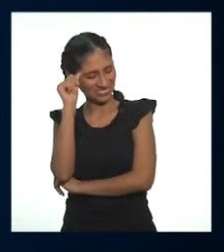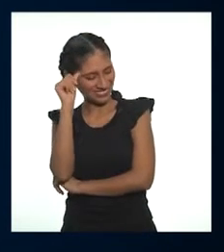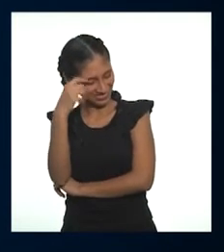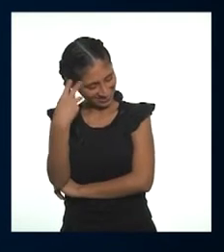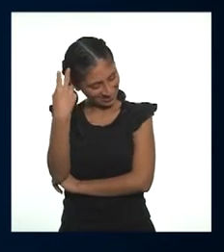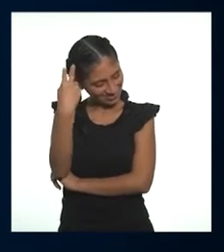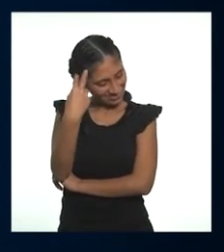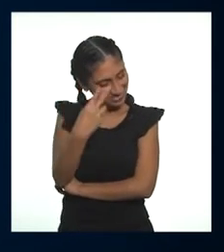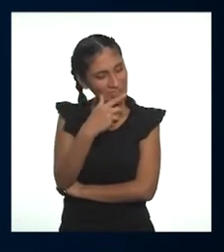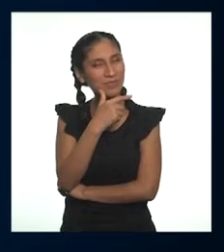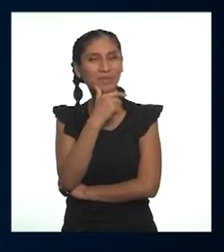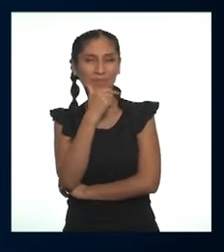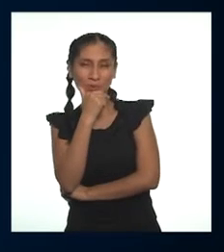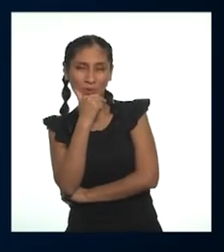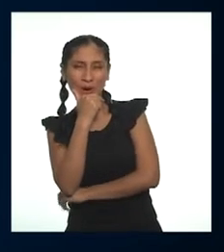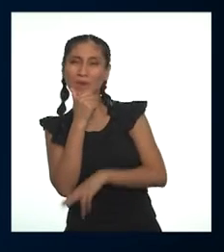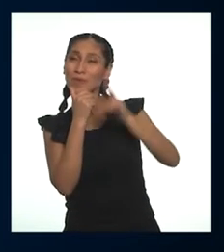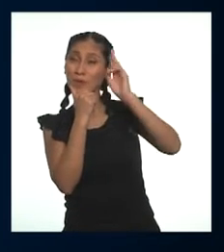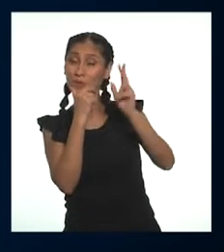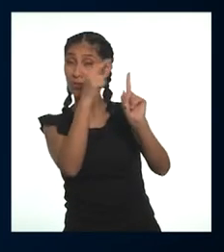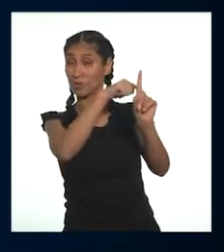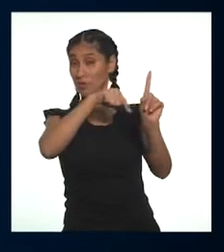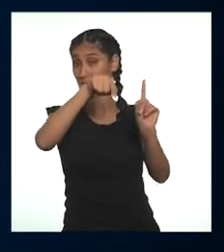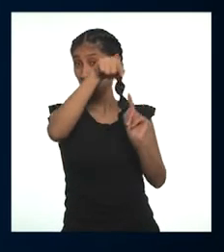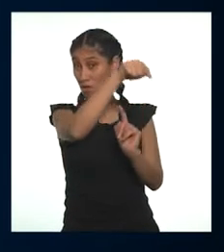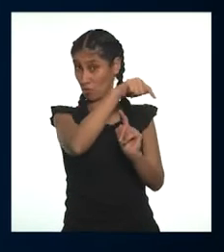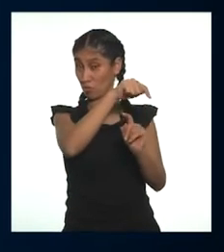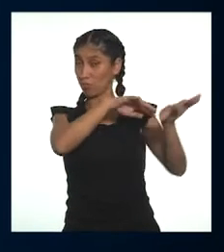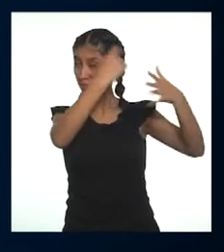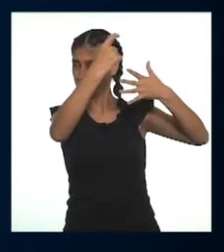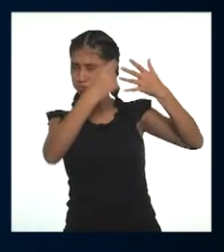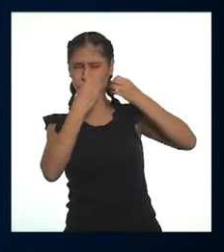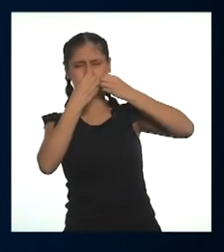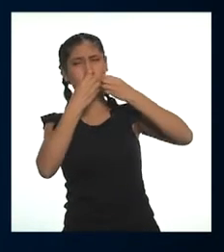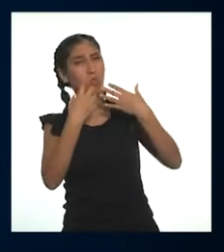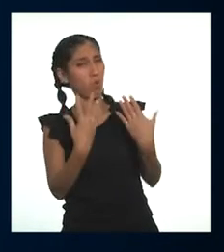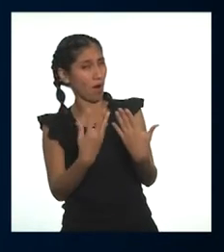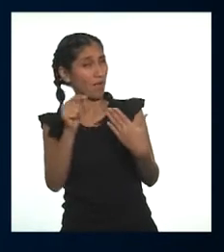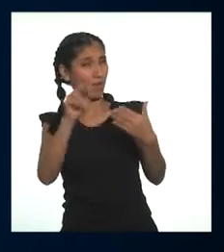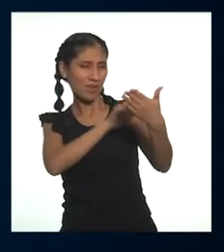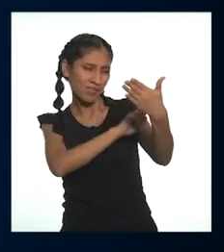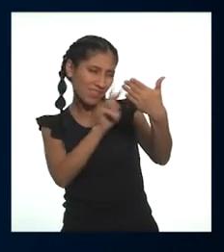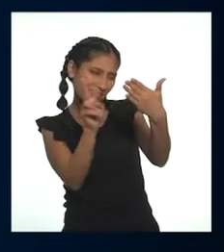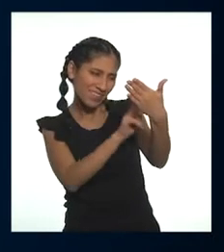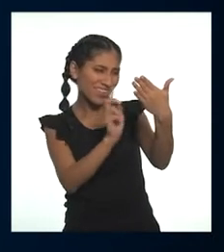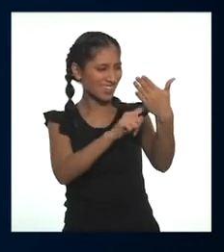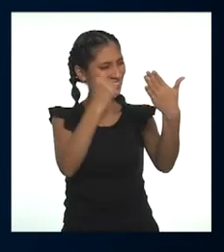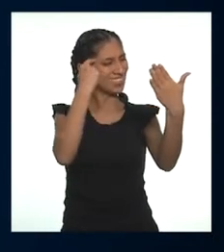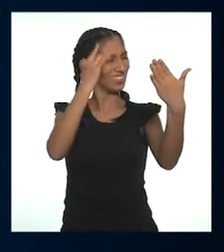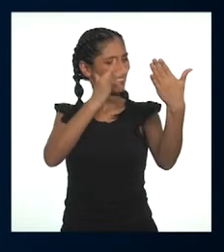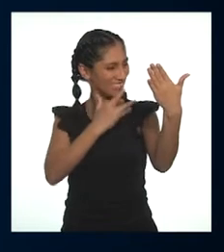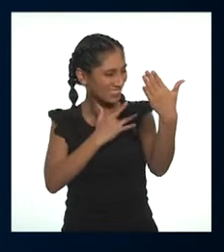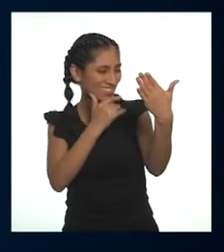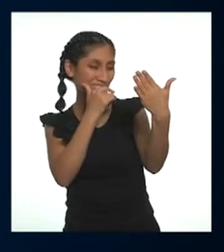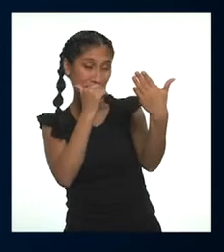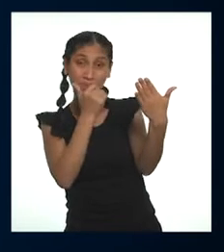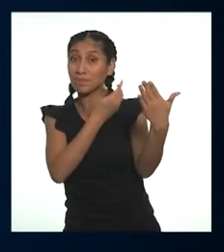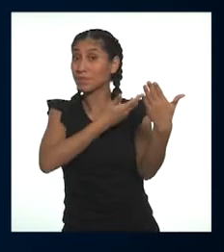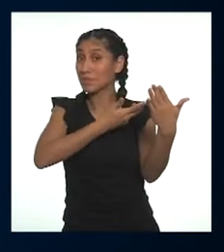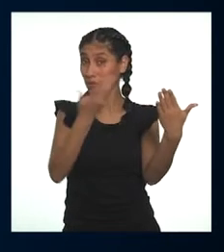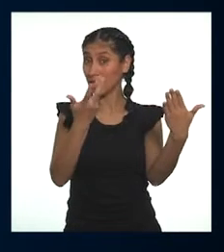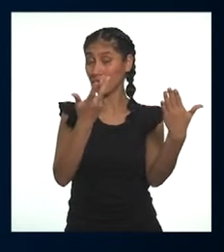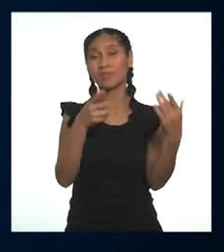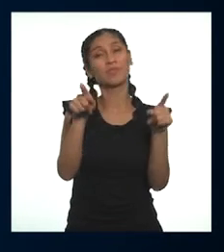reflexionando sobre la esmerada labor que cumplen en la educación. Que esta lectura sea también una gran